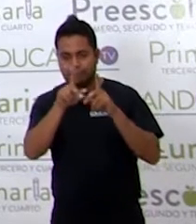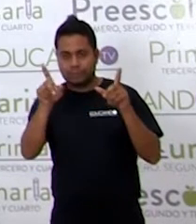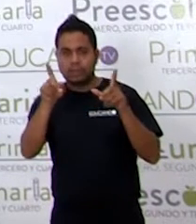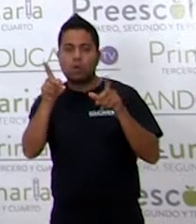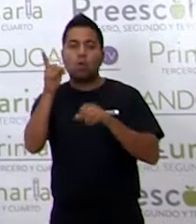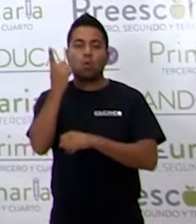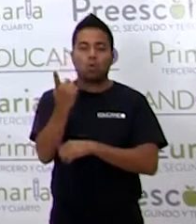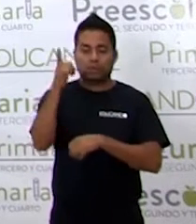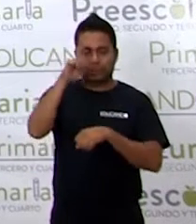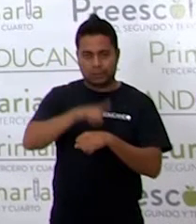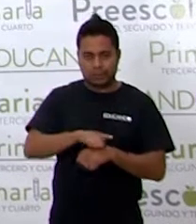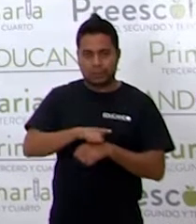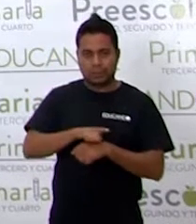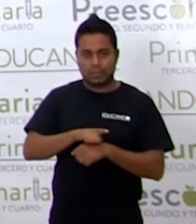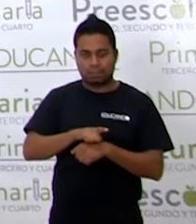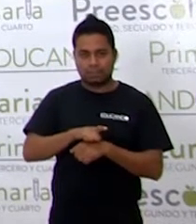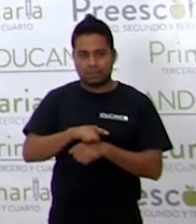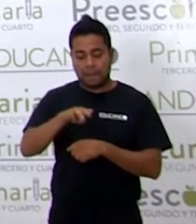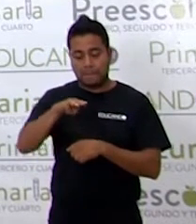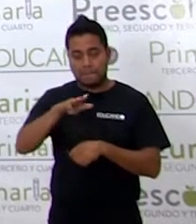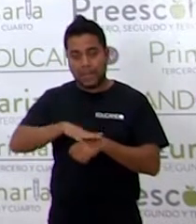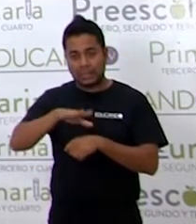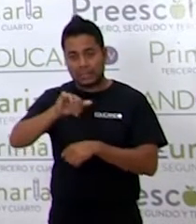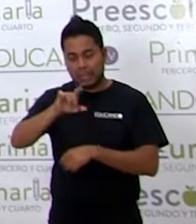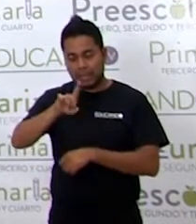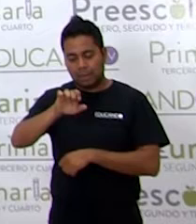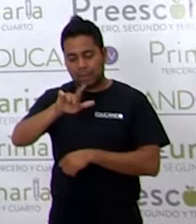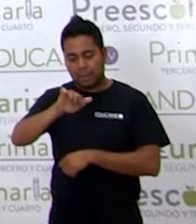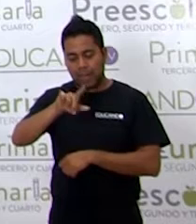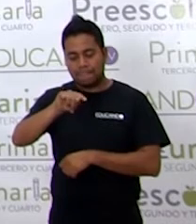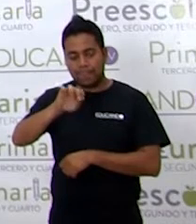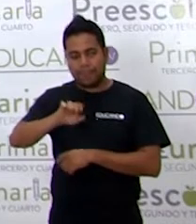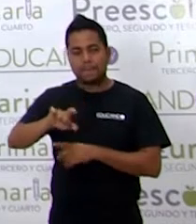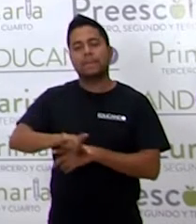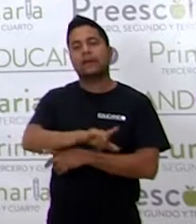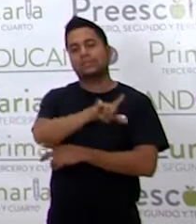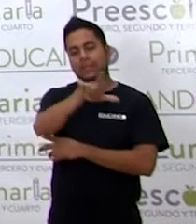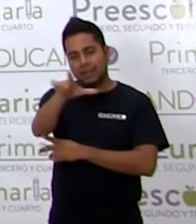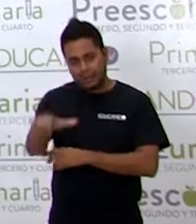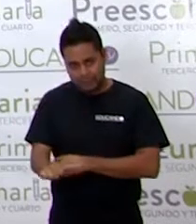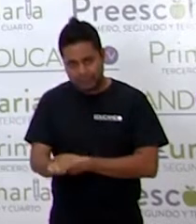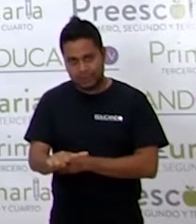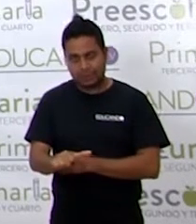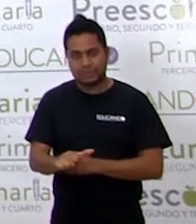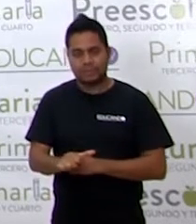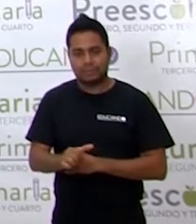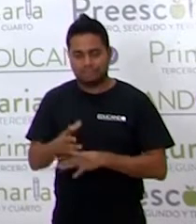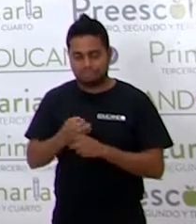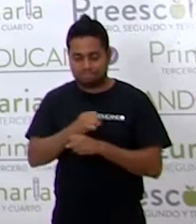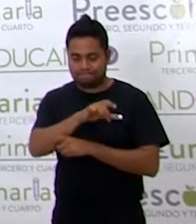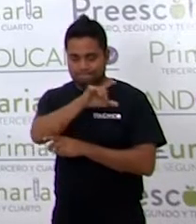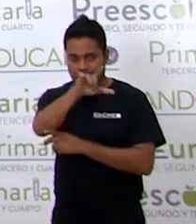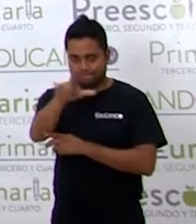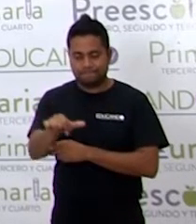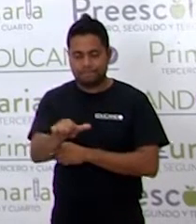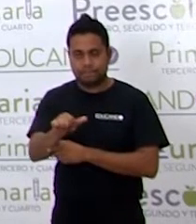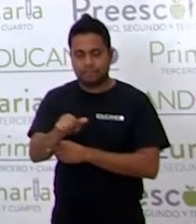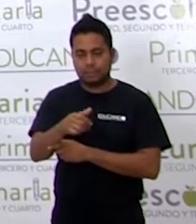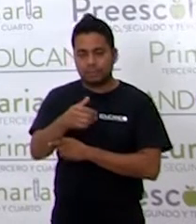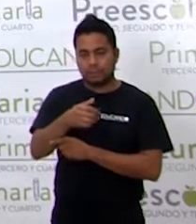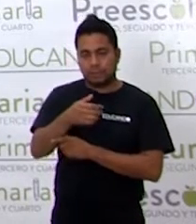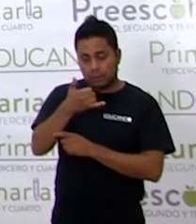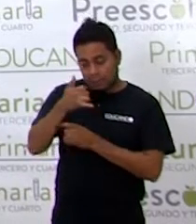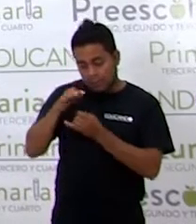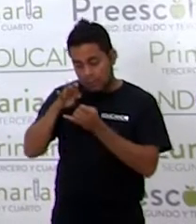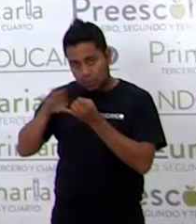Más adelante Y al final